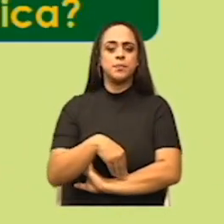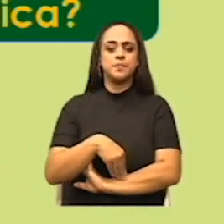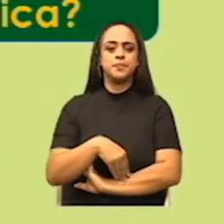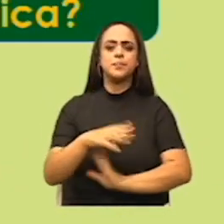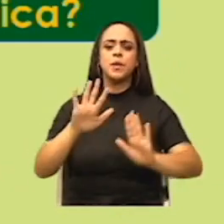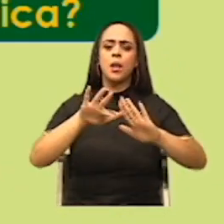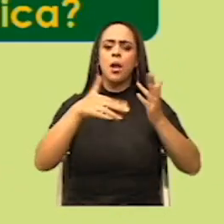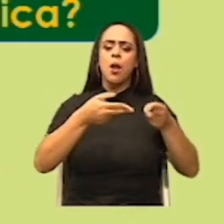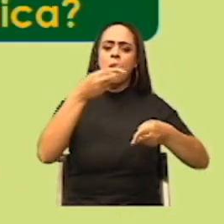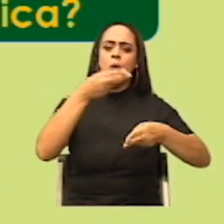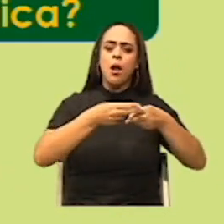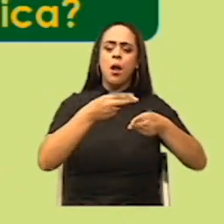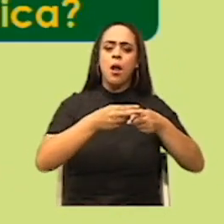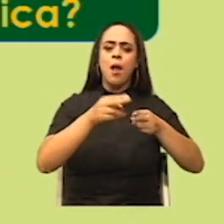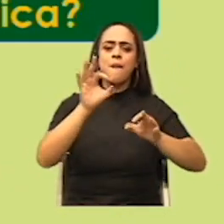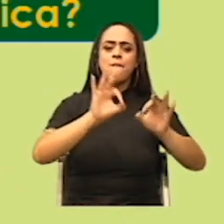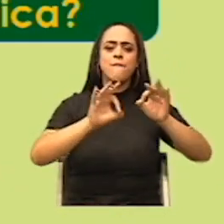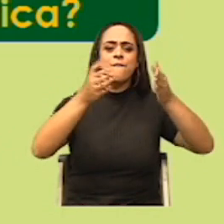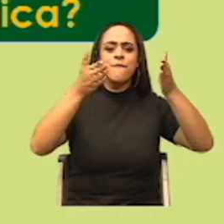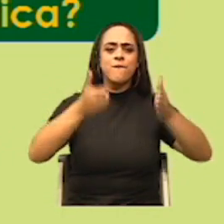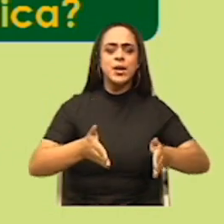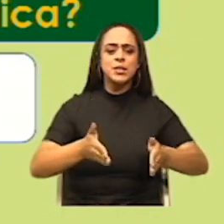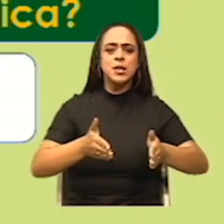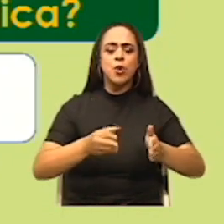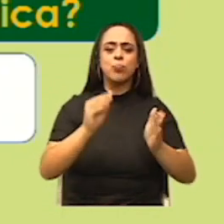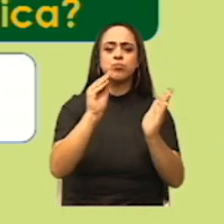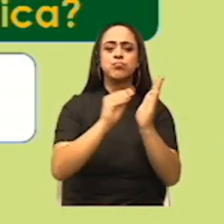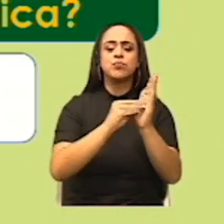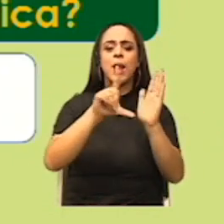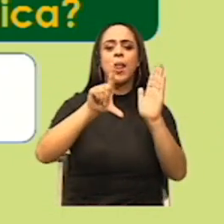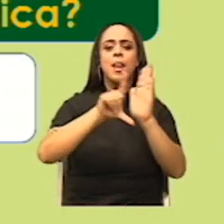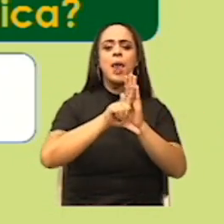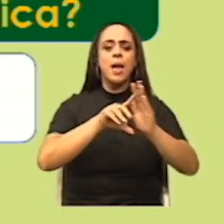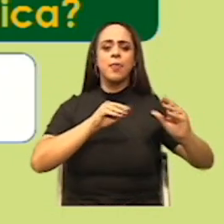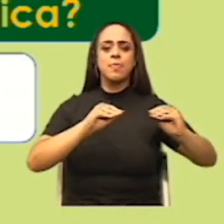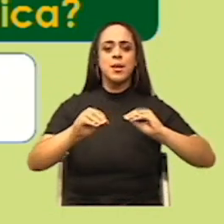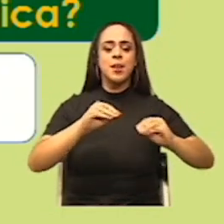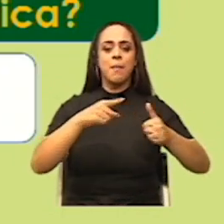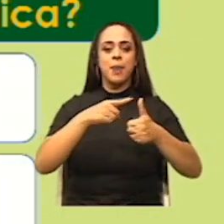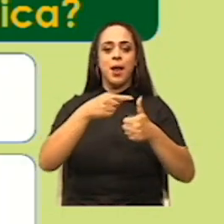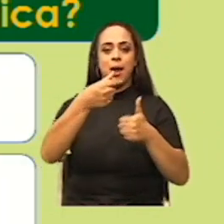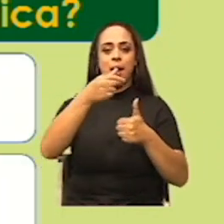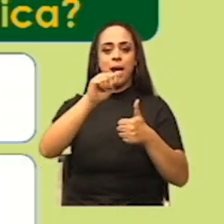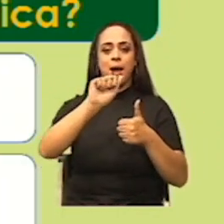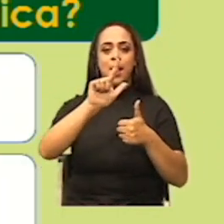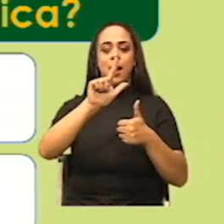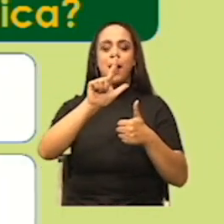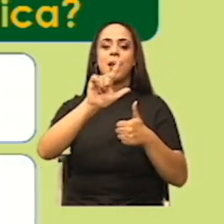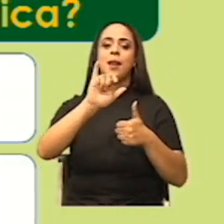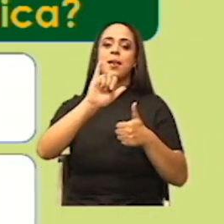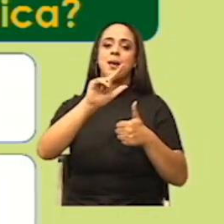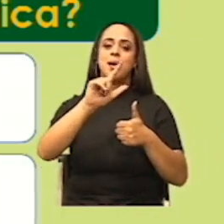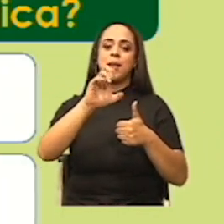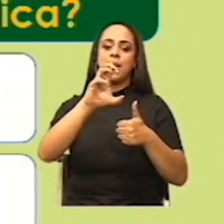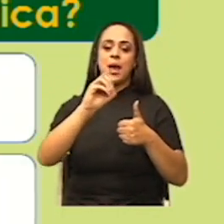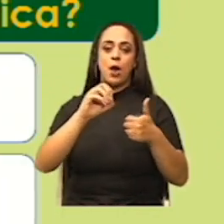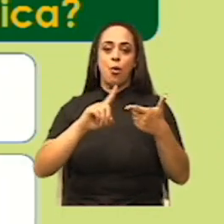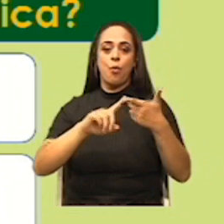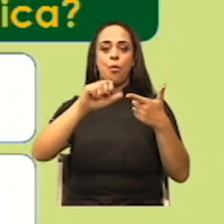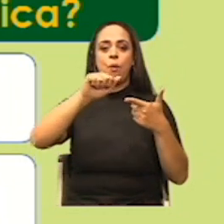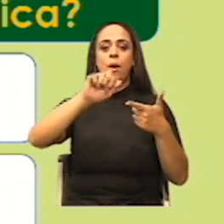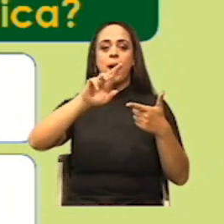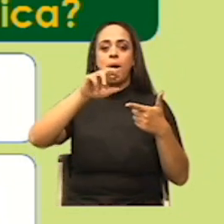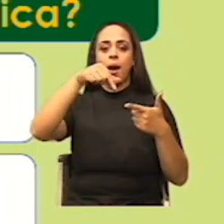físico que planteó las leyes de la dinámica? Opción A, Galileo Galilei. Opción B, Arquímedes.